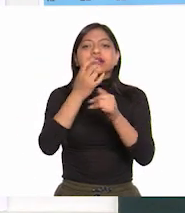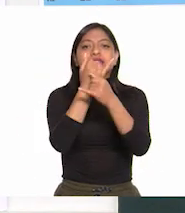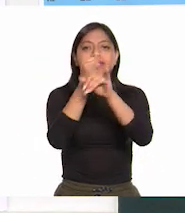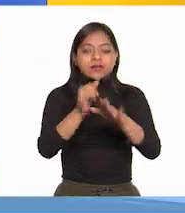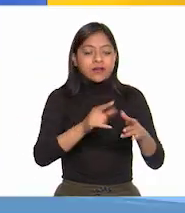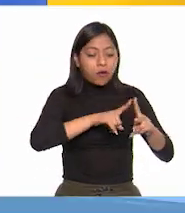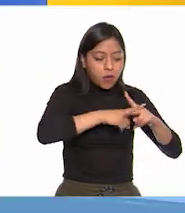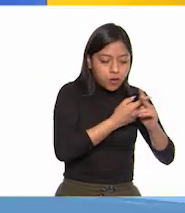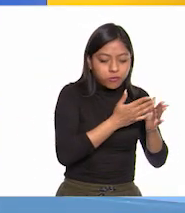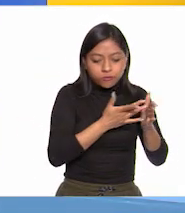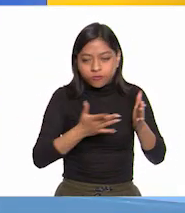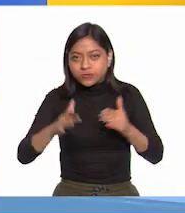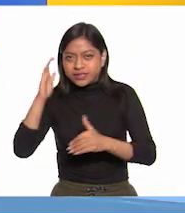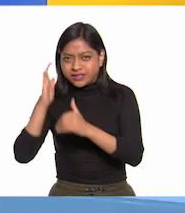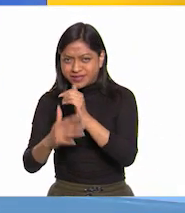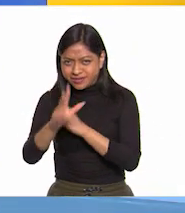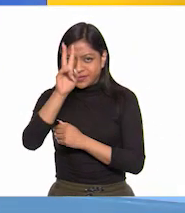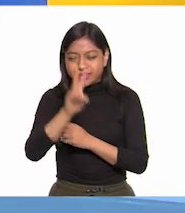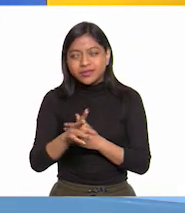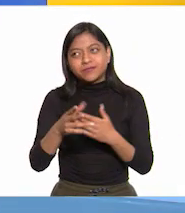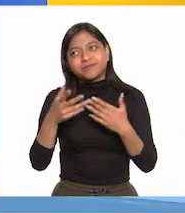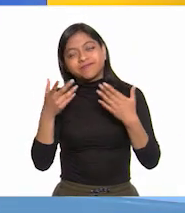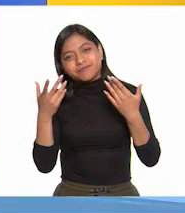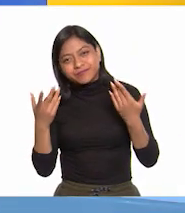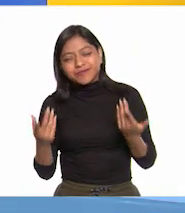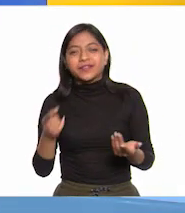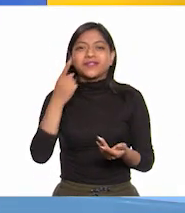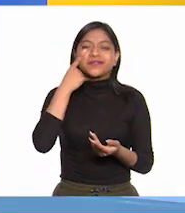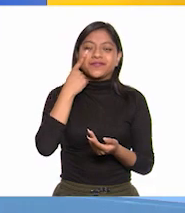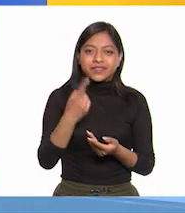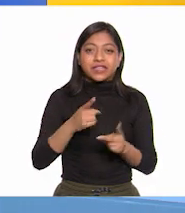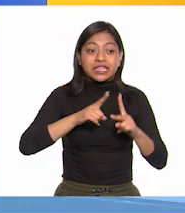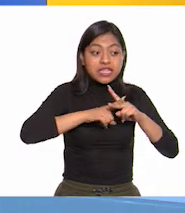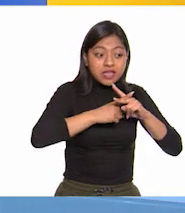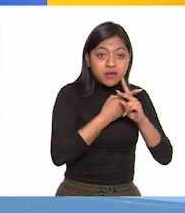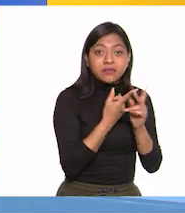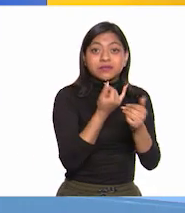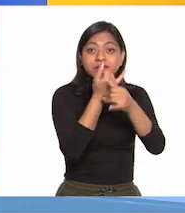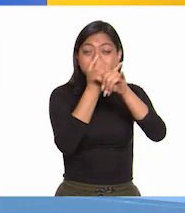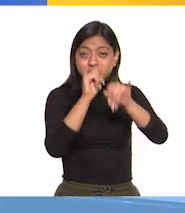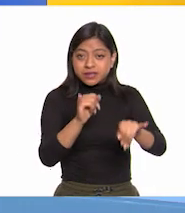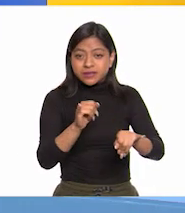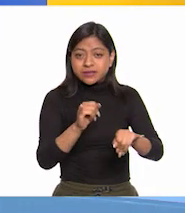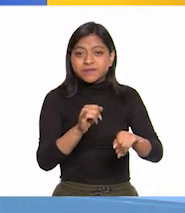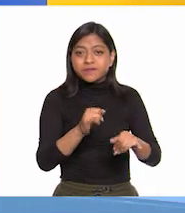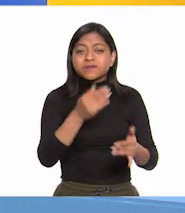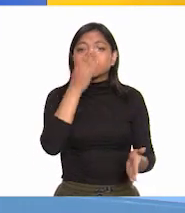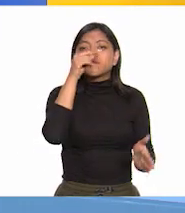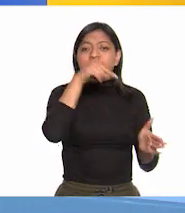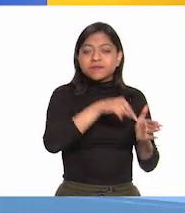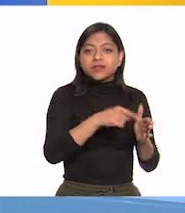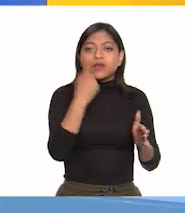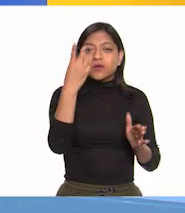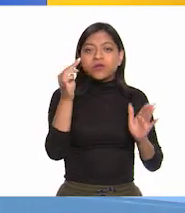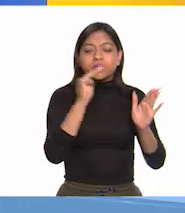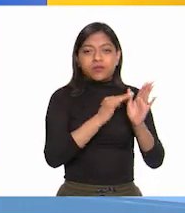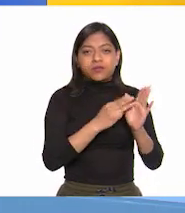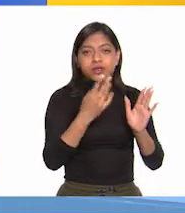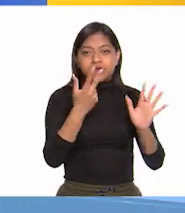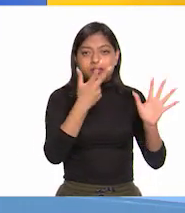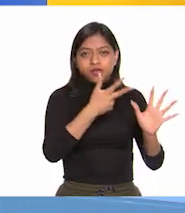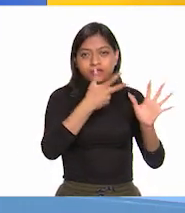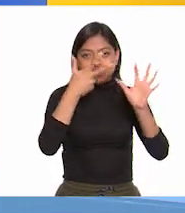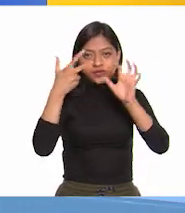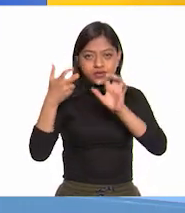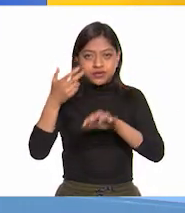el final. Bueno, Jenny, normalmente el inicio de la independencia está marcado en el año de 1810